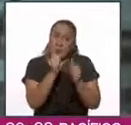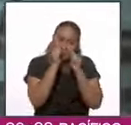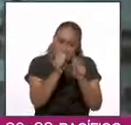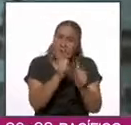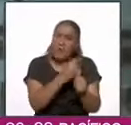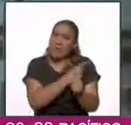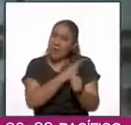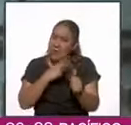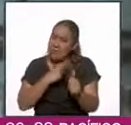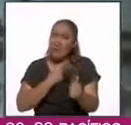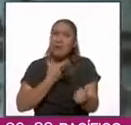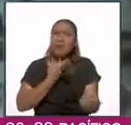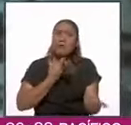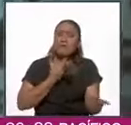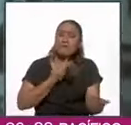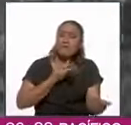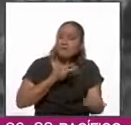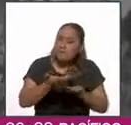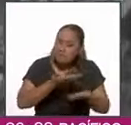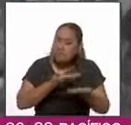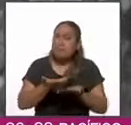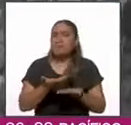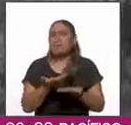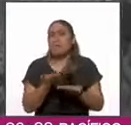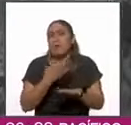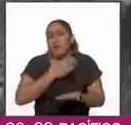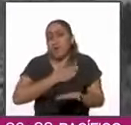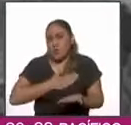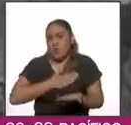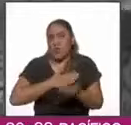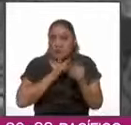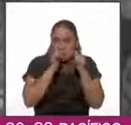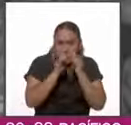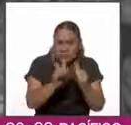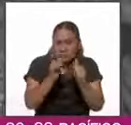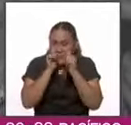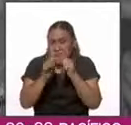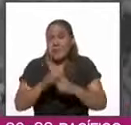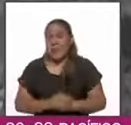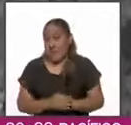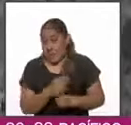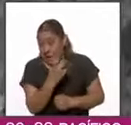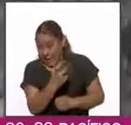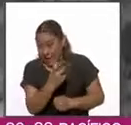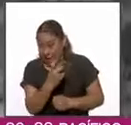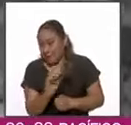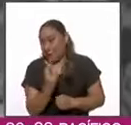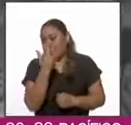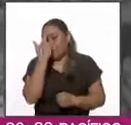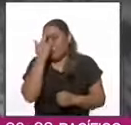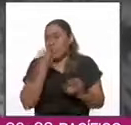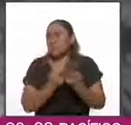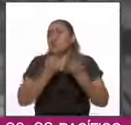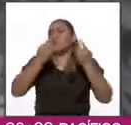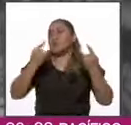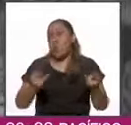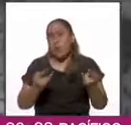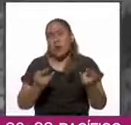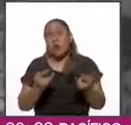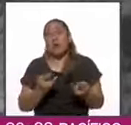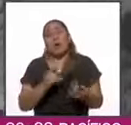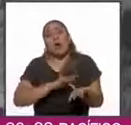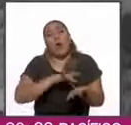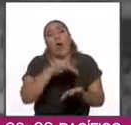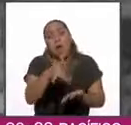diálogo público, apertura y democracia. Representa lo mejor también porque creó una